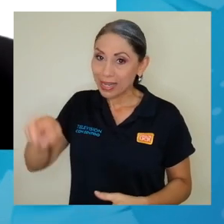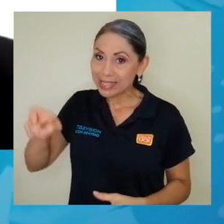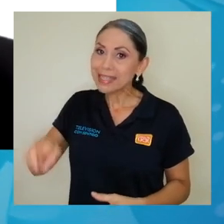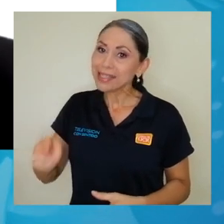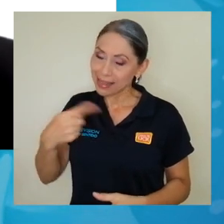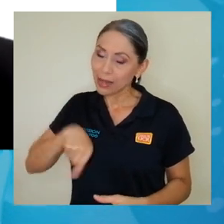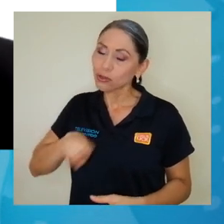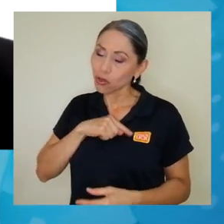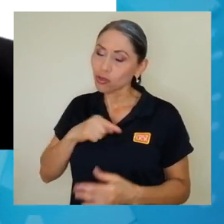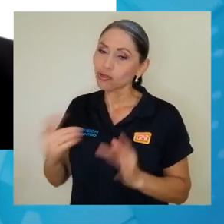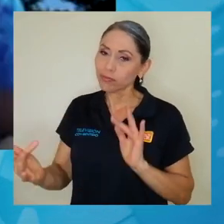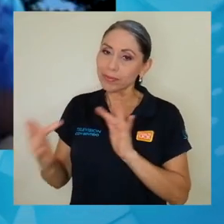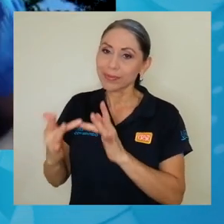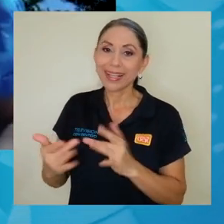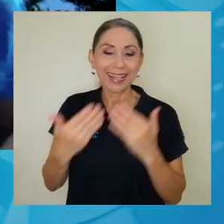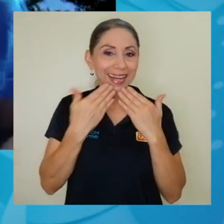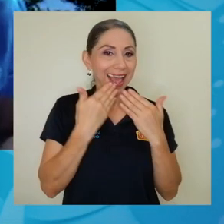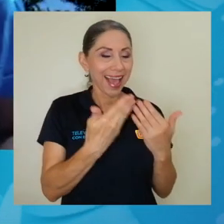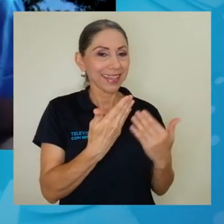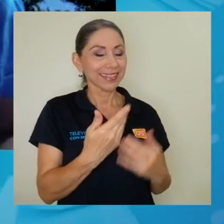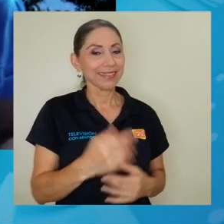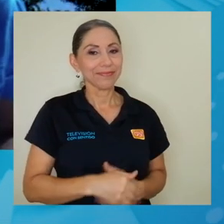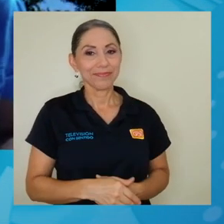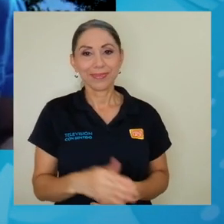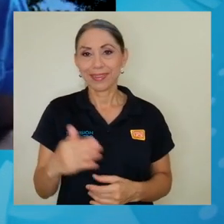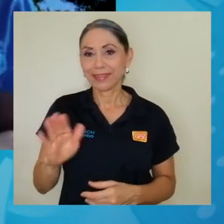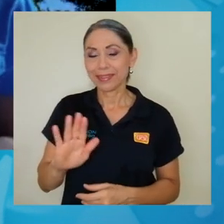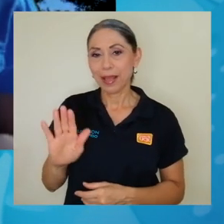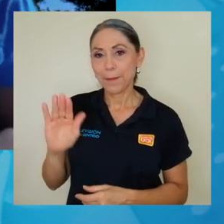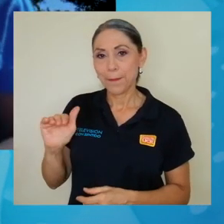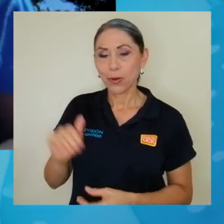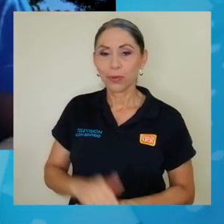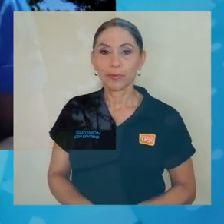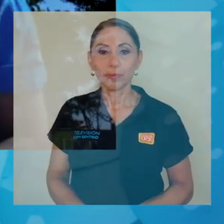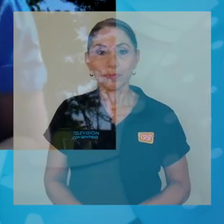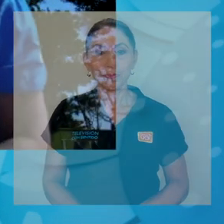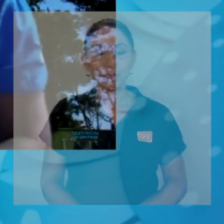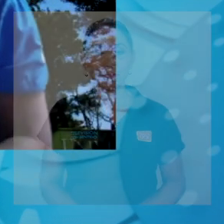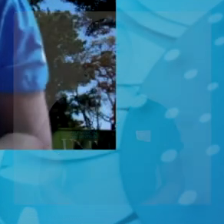ustedes lo requieran. Muchísimas gracias, Gabriela. Hasta pronto. Hasta pronto. Gracias. Gracias.